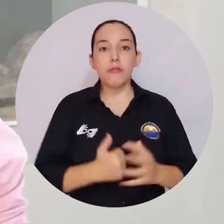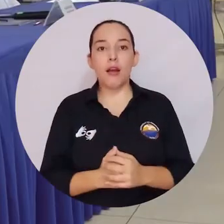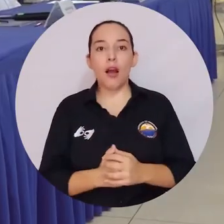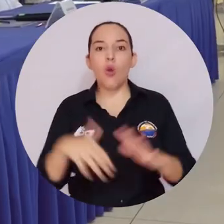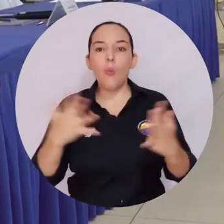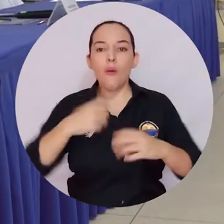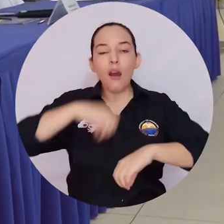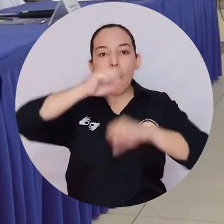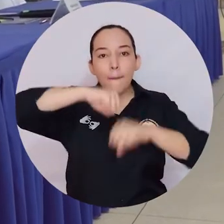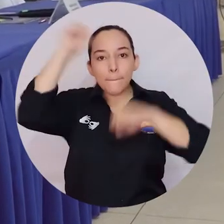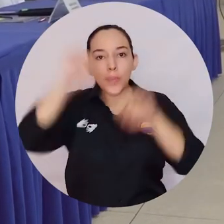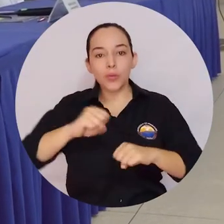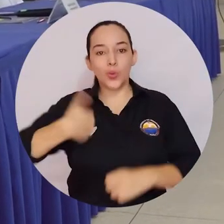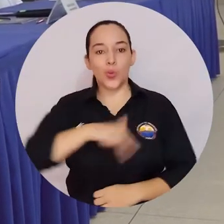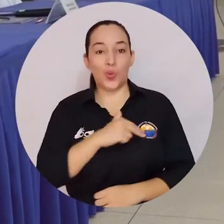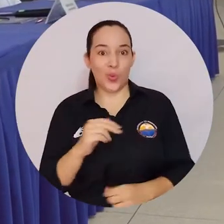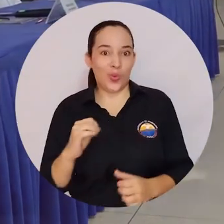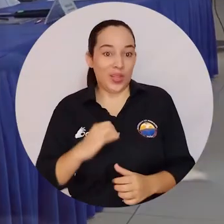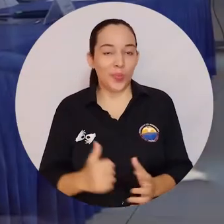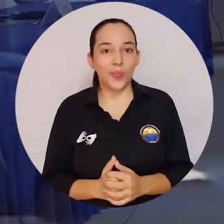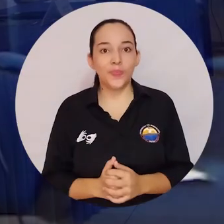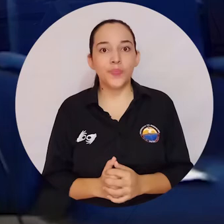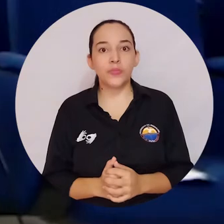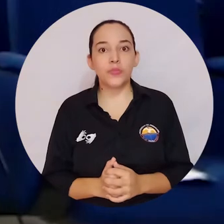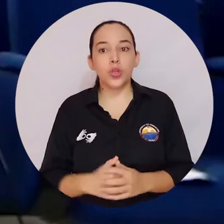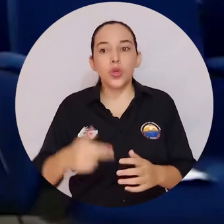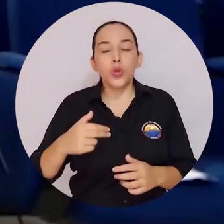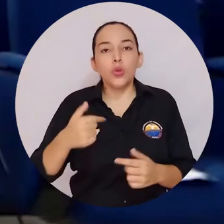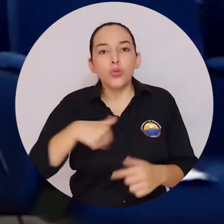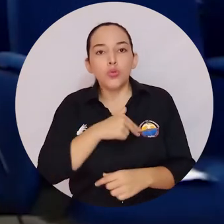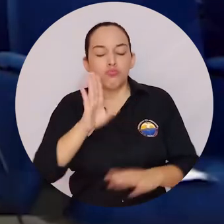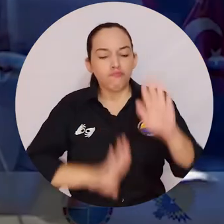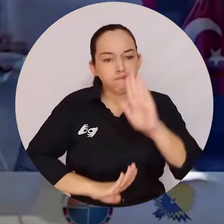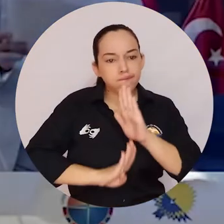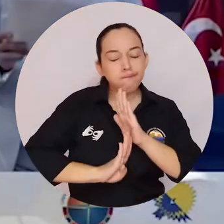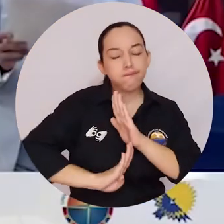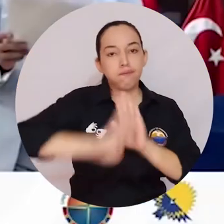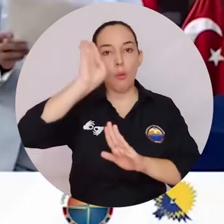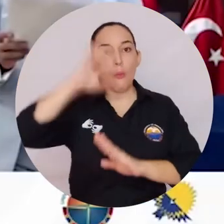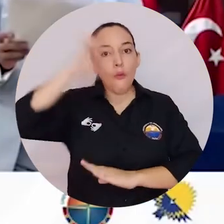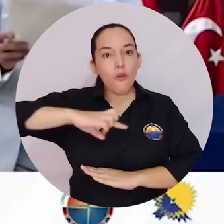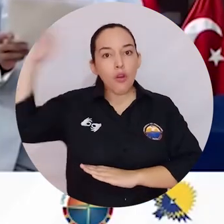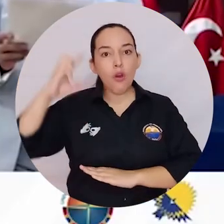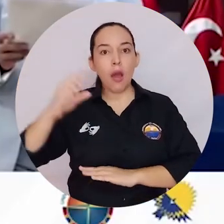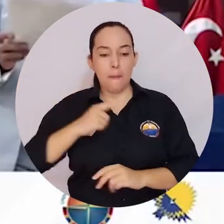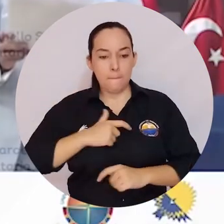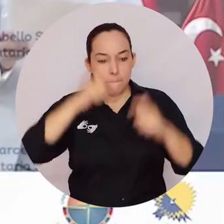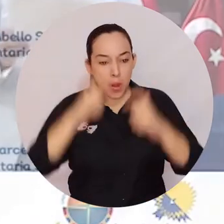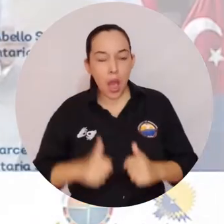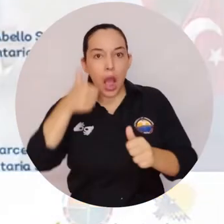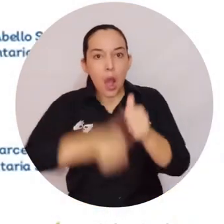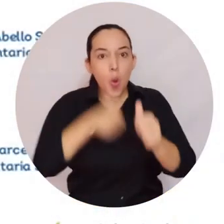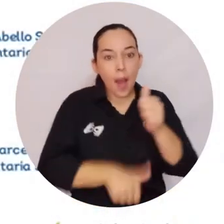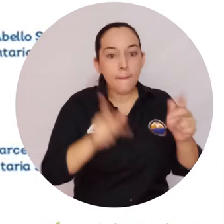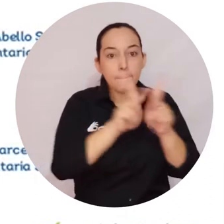una de las capacidades que tenemos. Estos procesos permiten el desarrollo profesional y personal de cada uno de los miembros